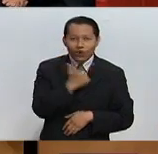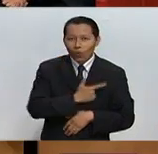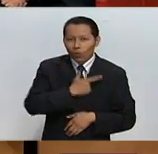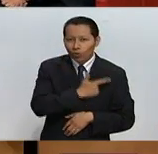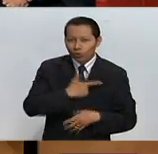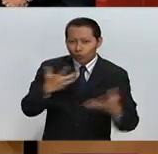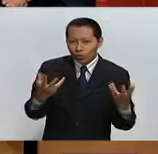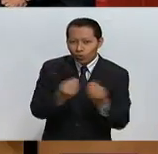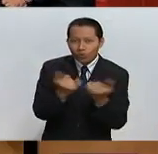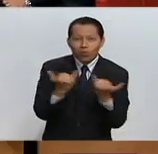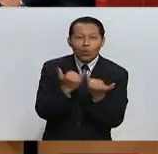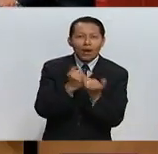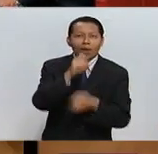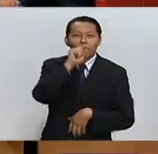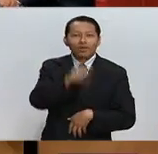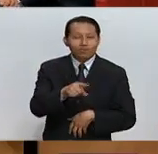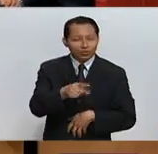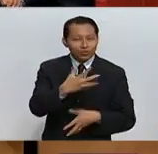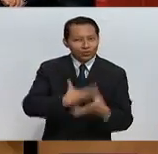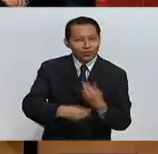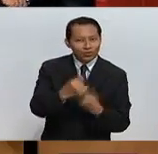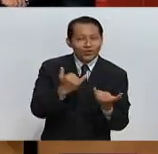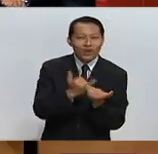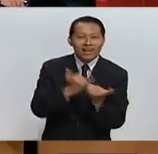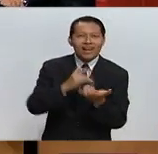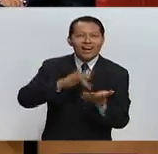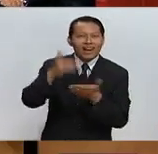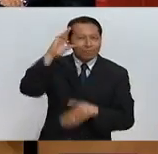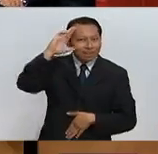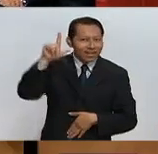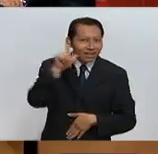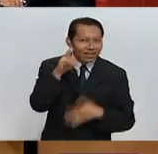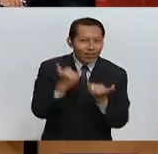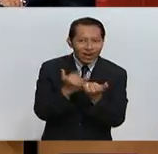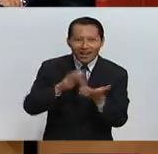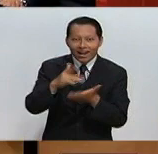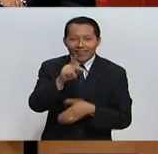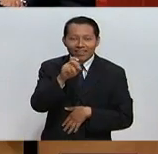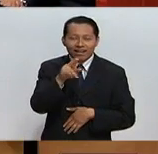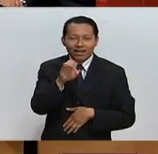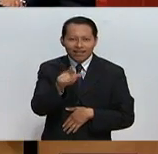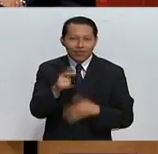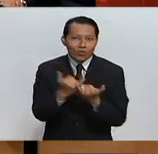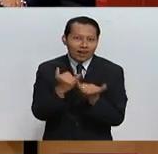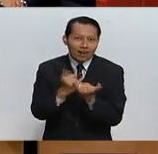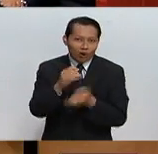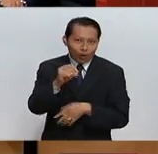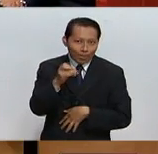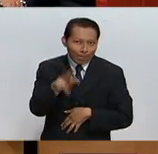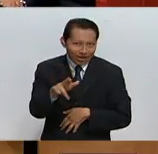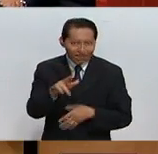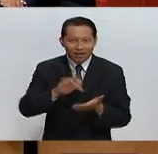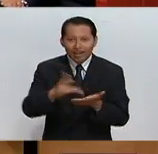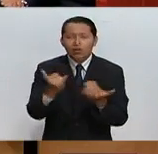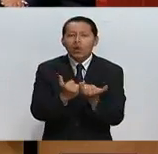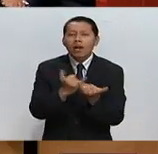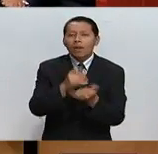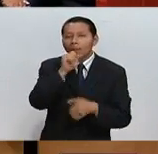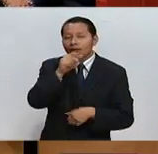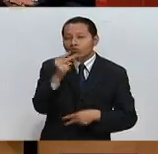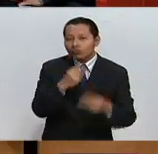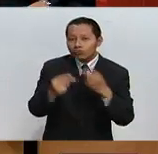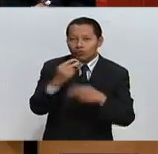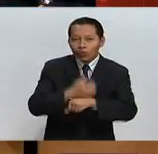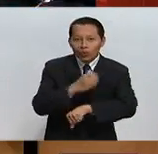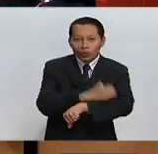contigo y que tú estés con nosotros. Así es, gracias Miguel, gracias Dani, Omar, gracias por sobre todas las cosas a usted por habernos